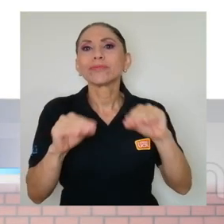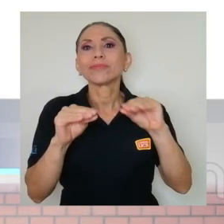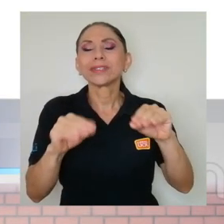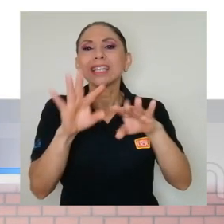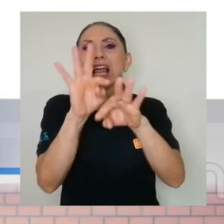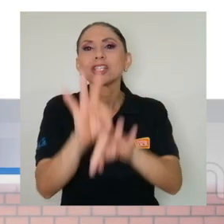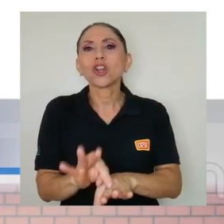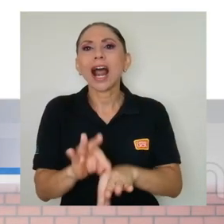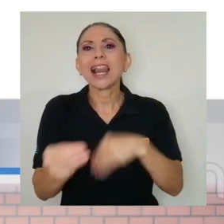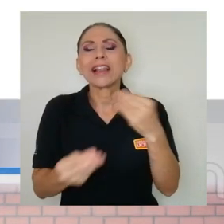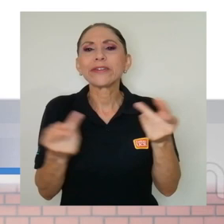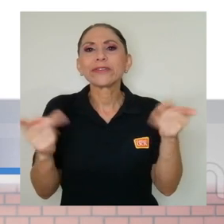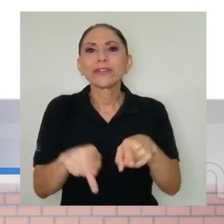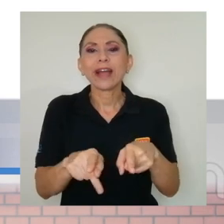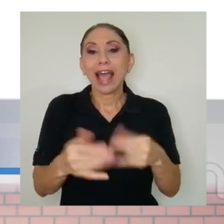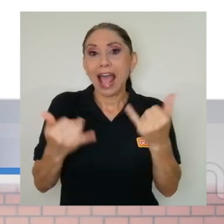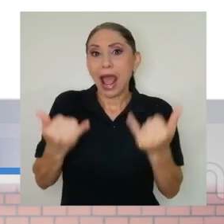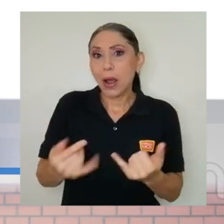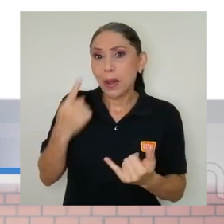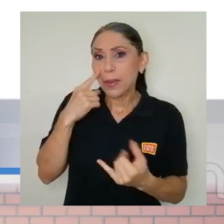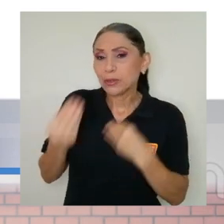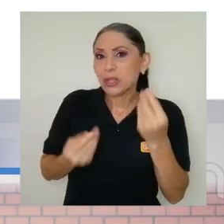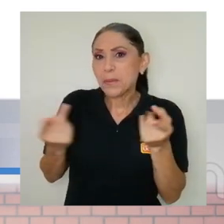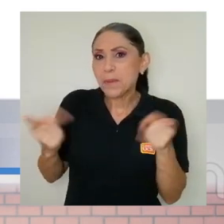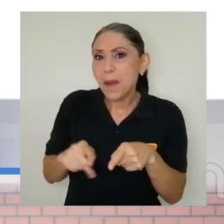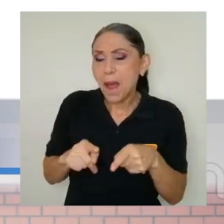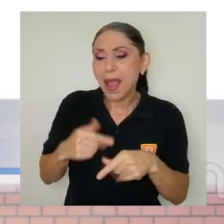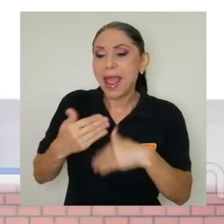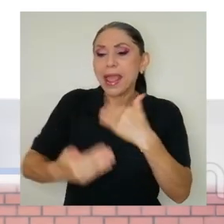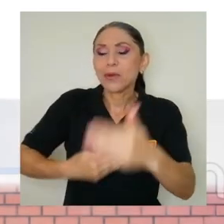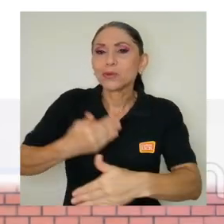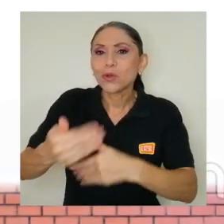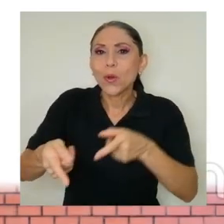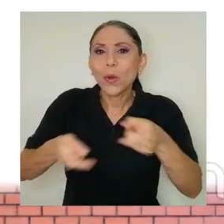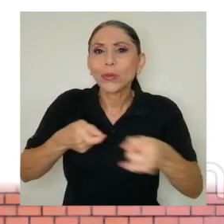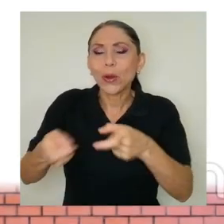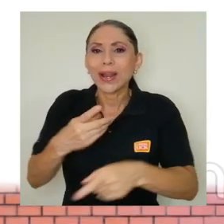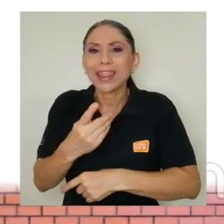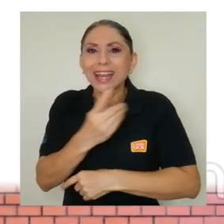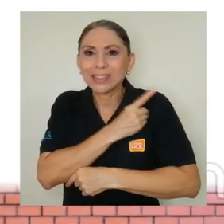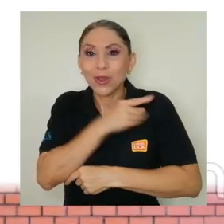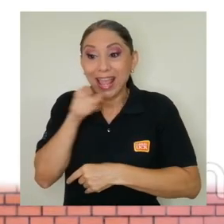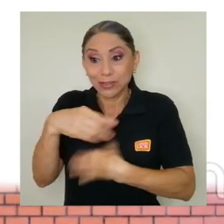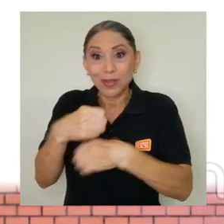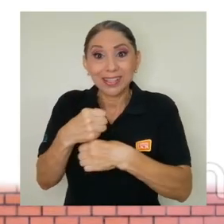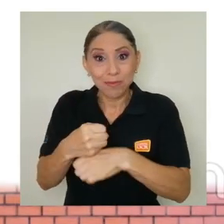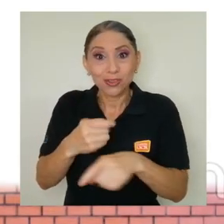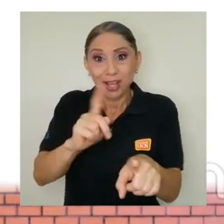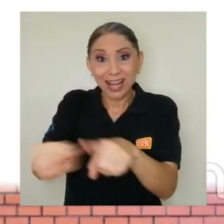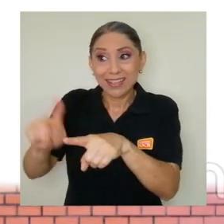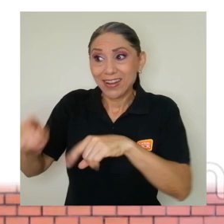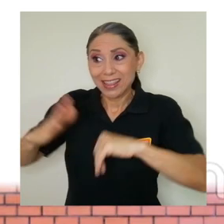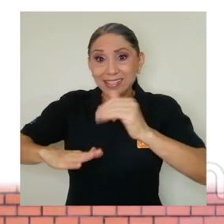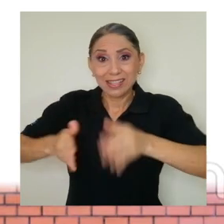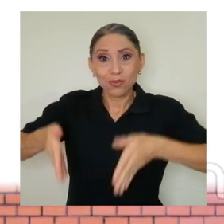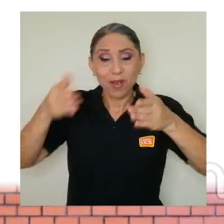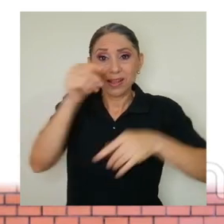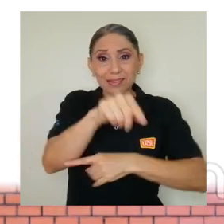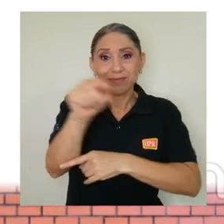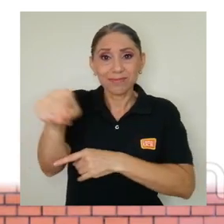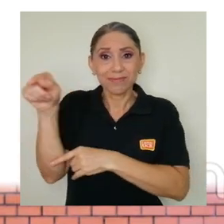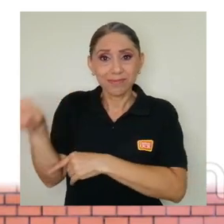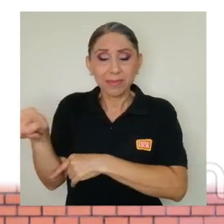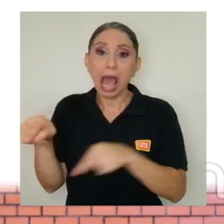planeamiento ejecución control y dirección esto hacemos en las escuelas bueno además de que